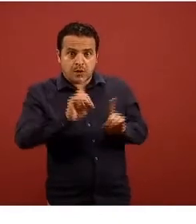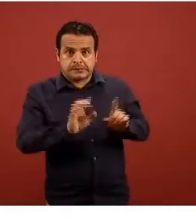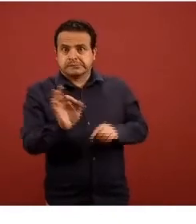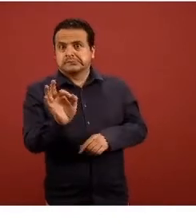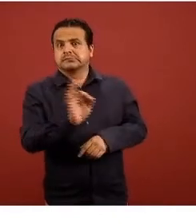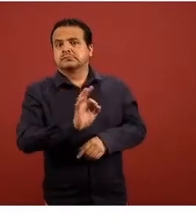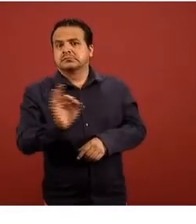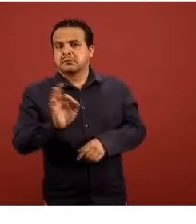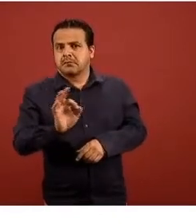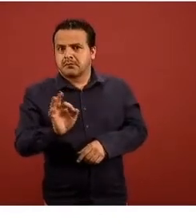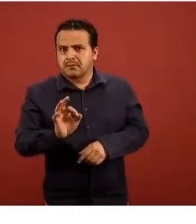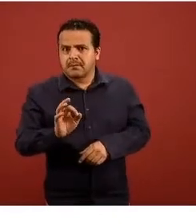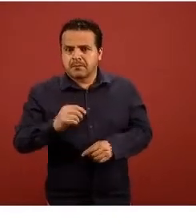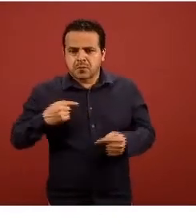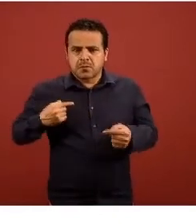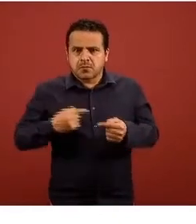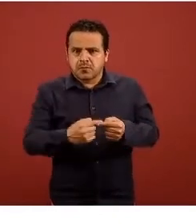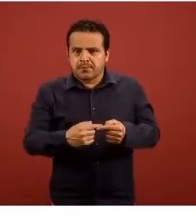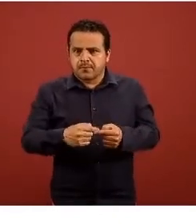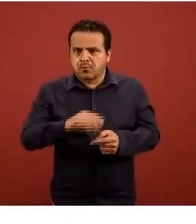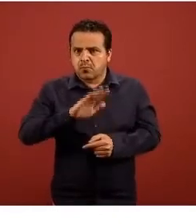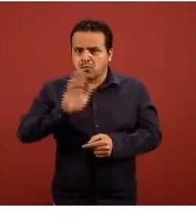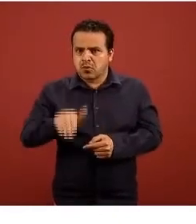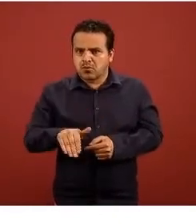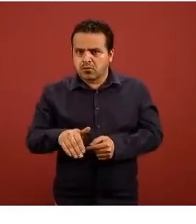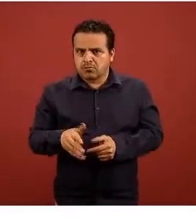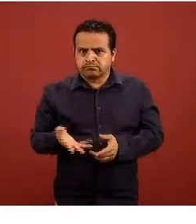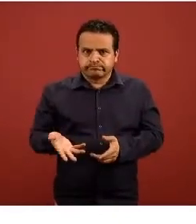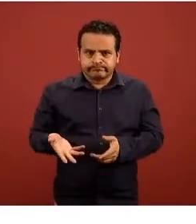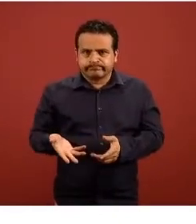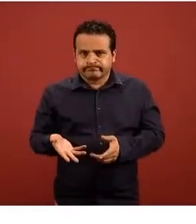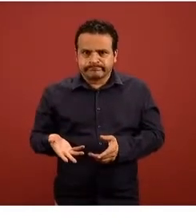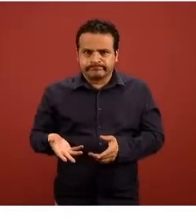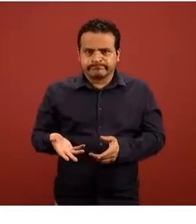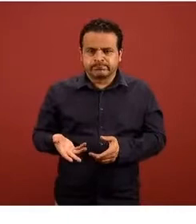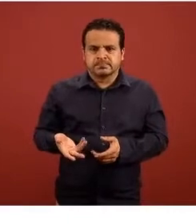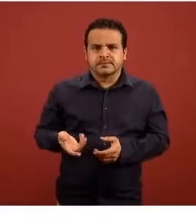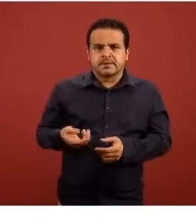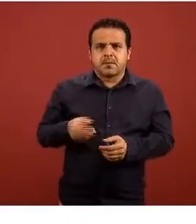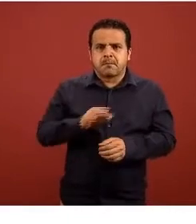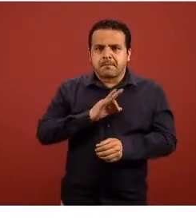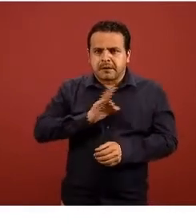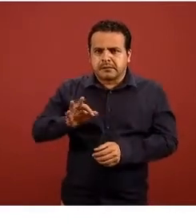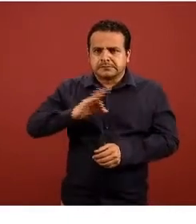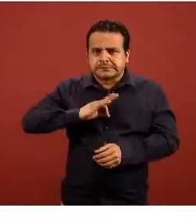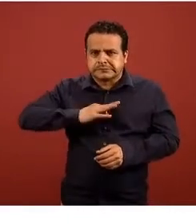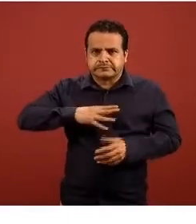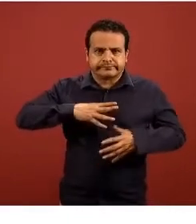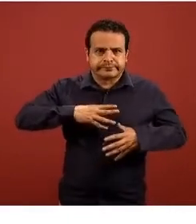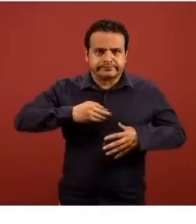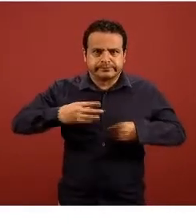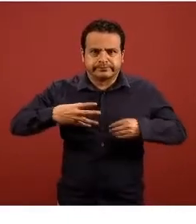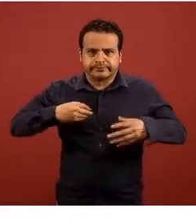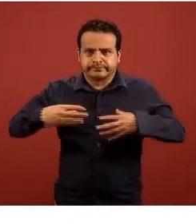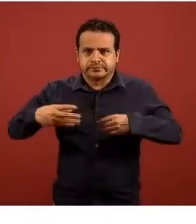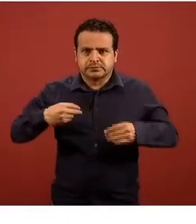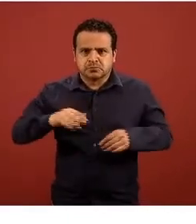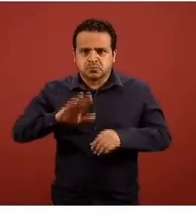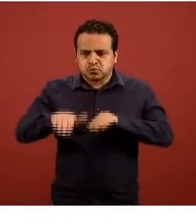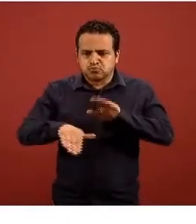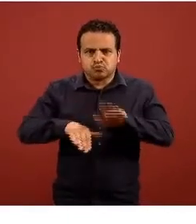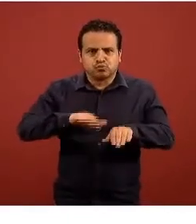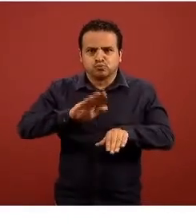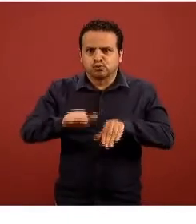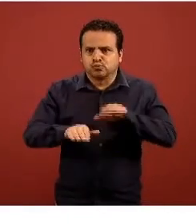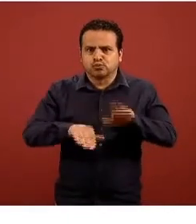pendientes en los últimos días prácticamente en la parte más lejana central y lejana de la epidemia ya no tenemos defunciones sospechosas es decir o